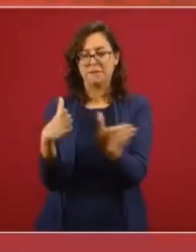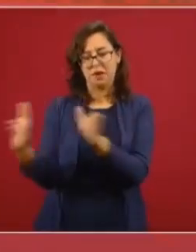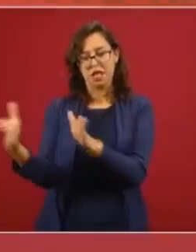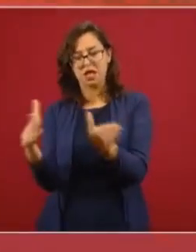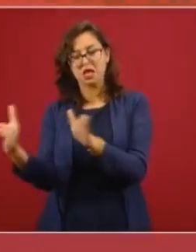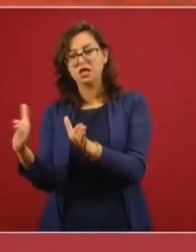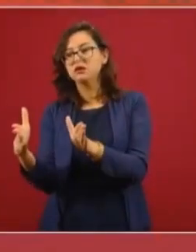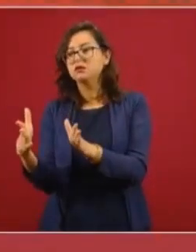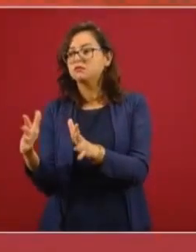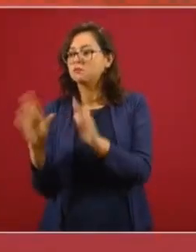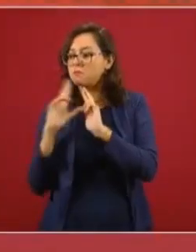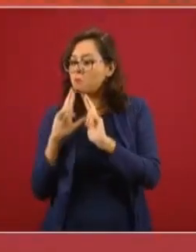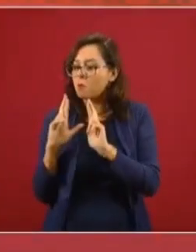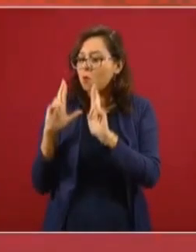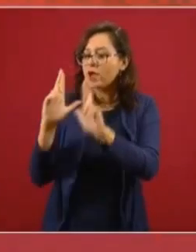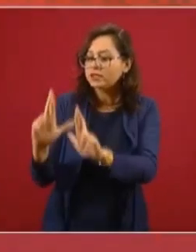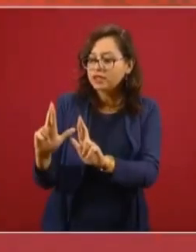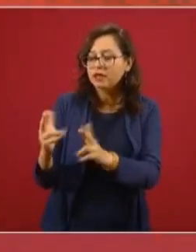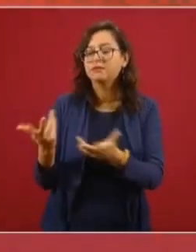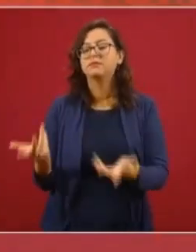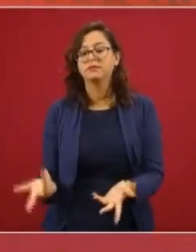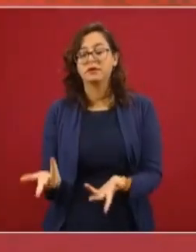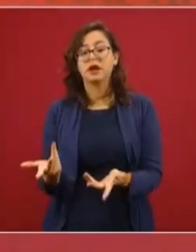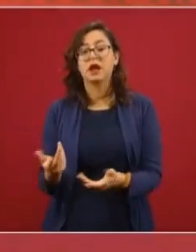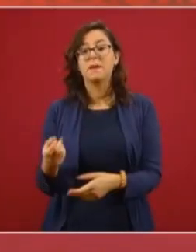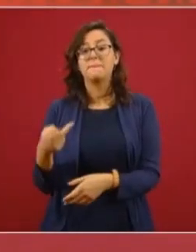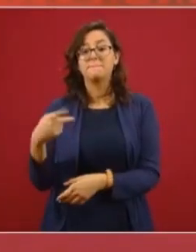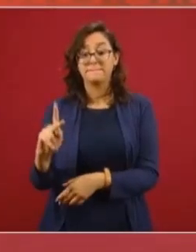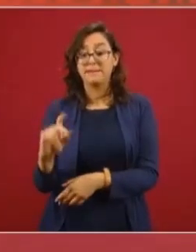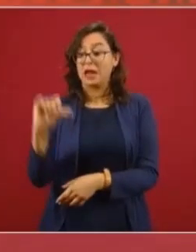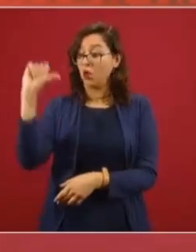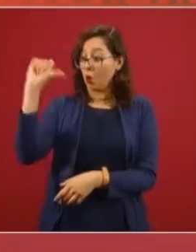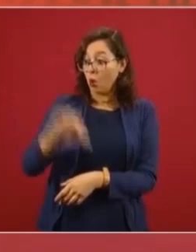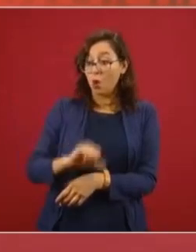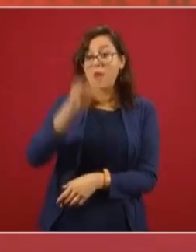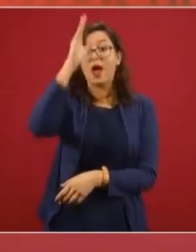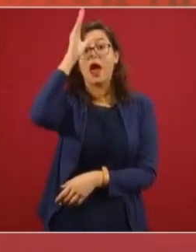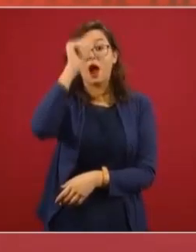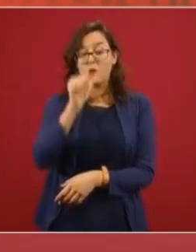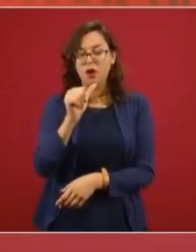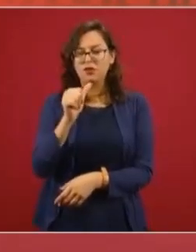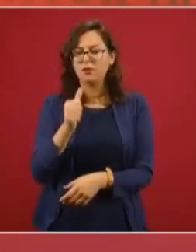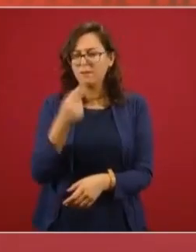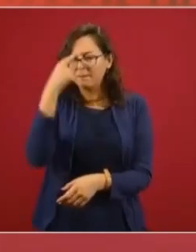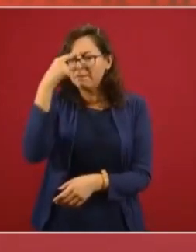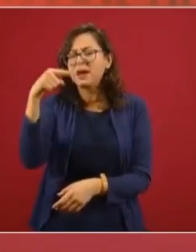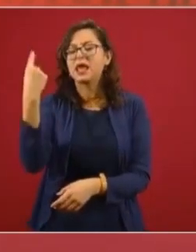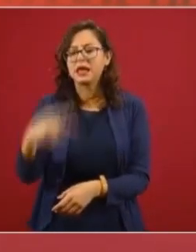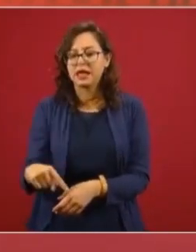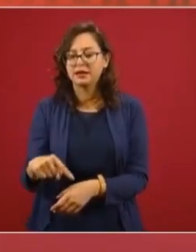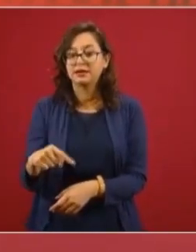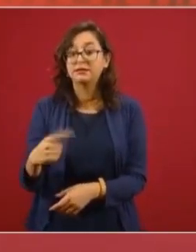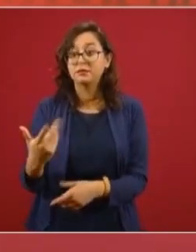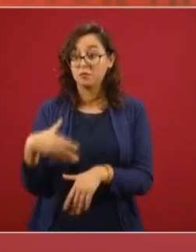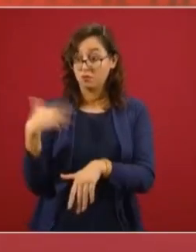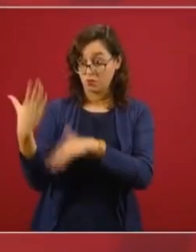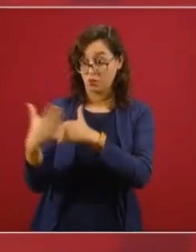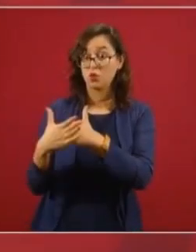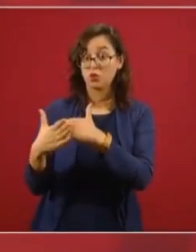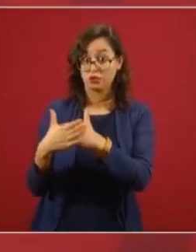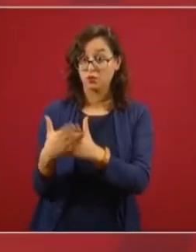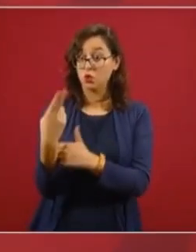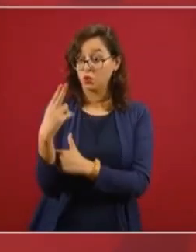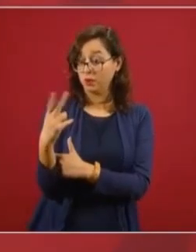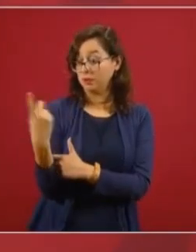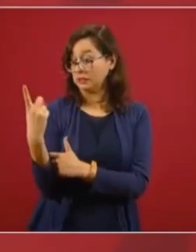que hoy nos compete, básicamente, considera, entonces, que una vez que tengamos los resultados de fase